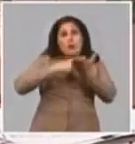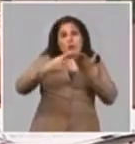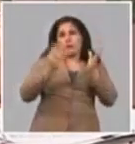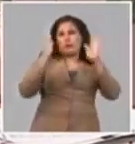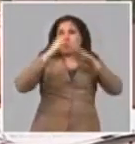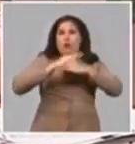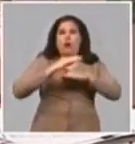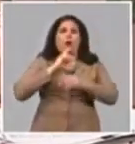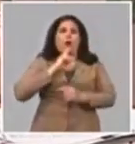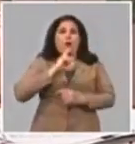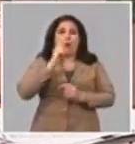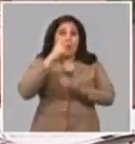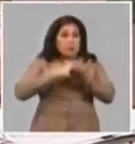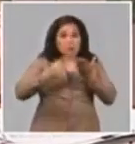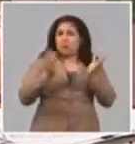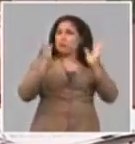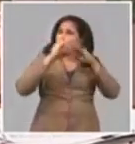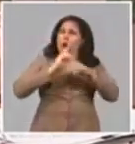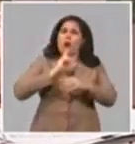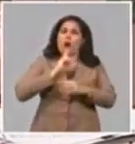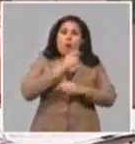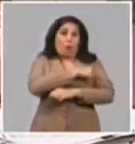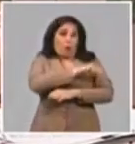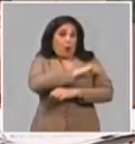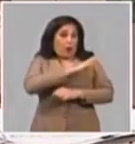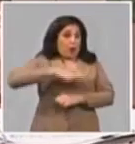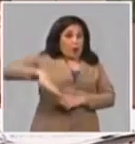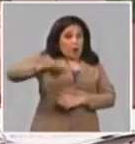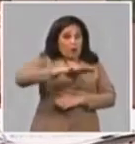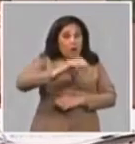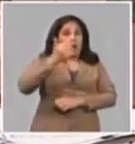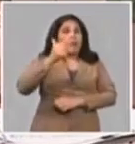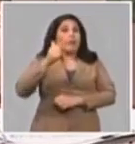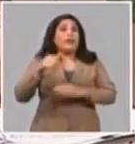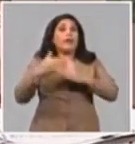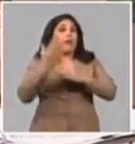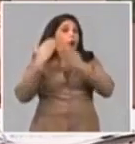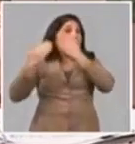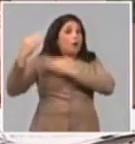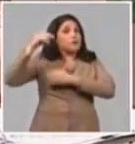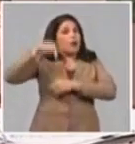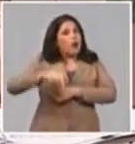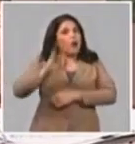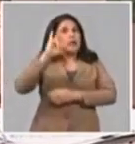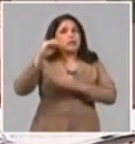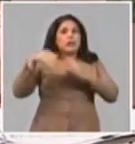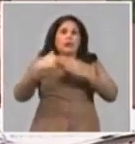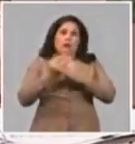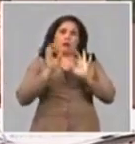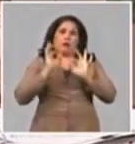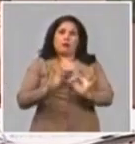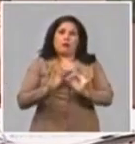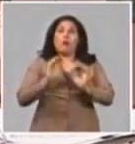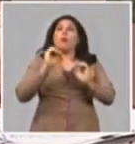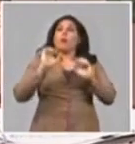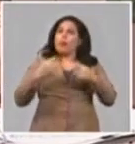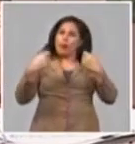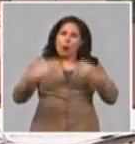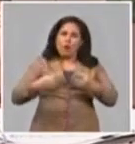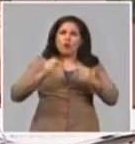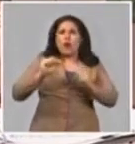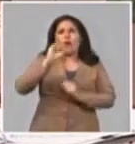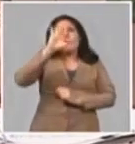El año anterior estábamos midiendo más de 10 días, ahora estamos midiendo más de 7 días y tenemos que seguir bajando el ciclo,